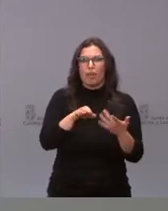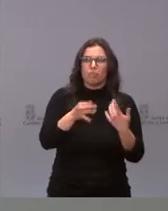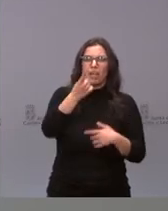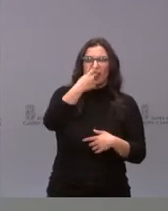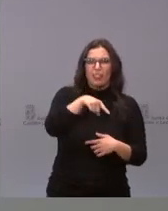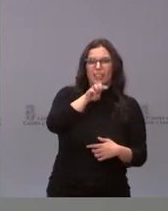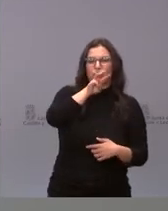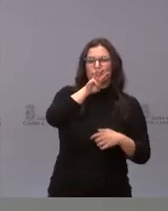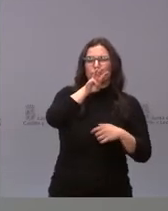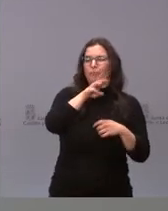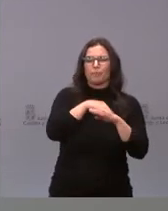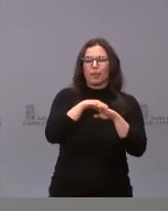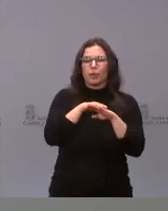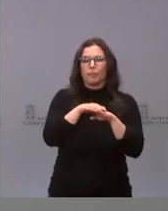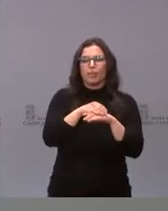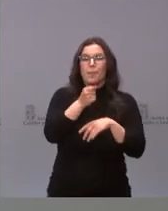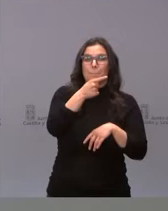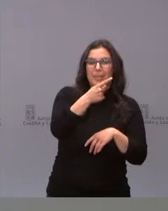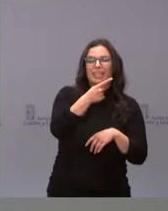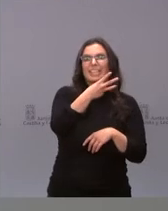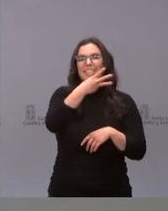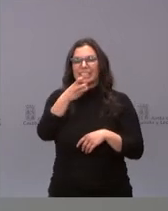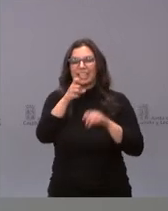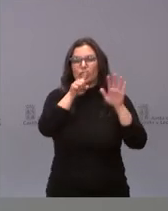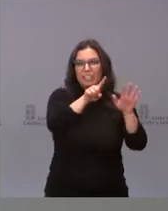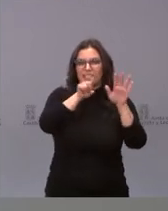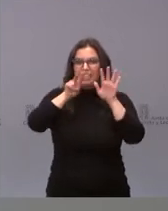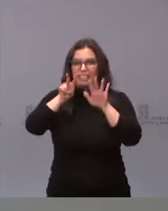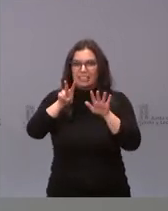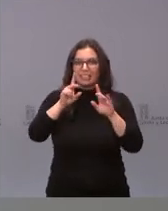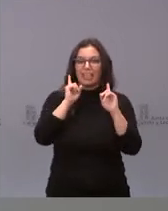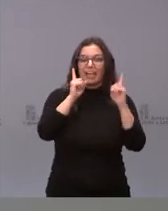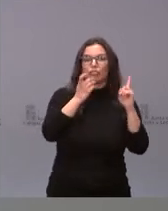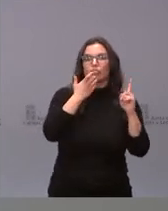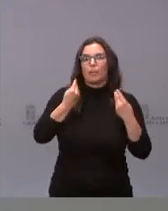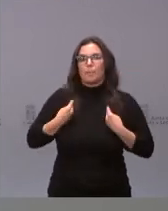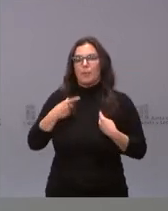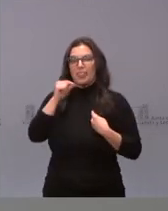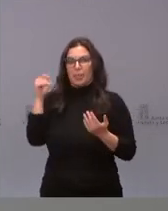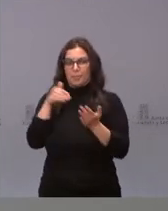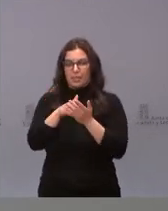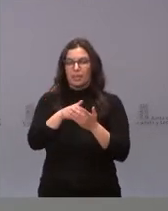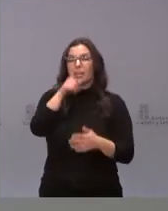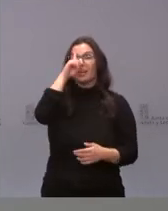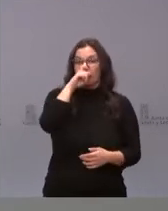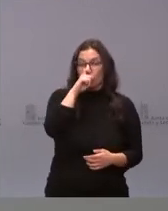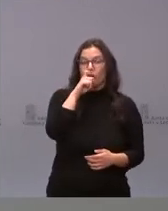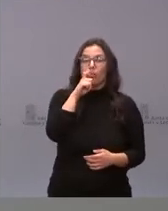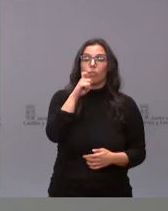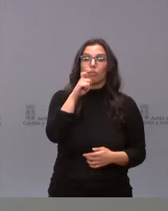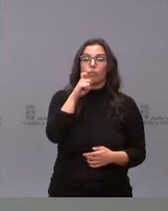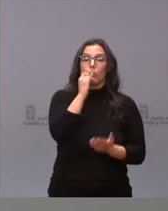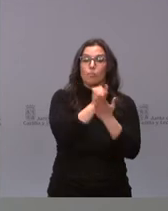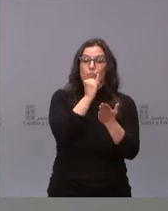1.367 casos por 100.000 habitantes. Y aquí hay que recordar que los cribados lo que